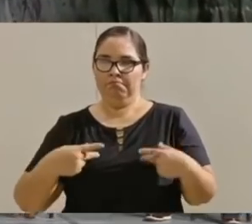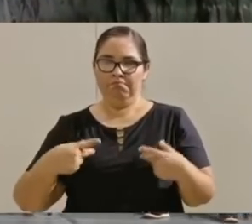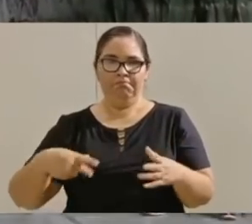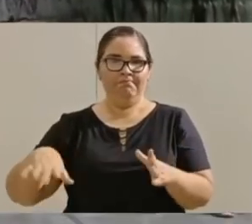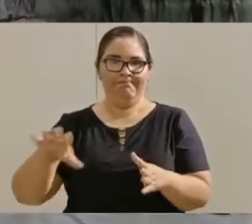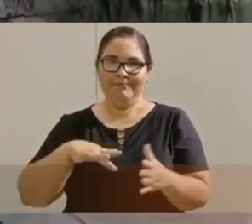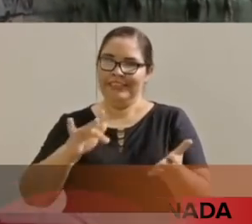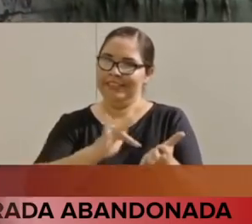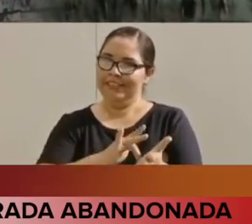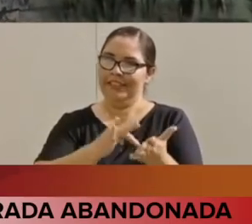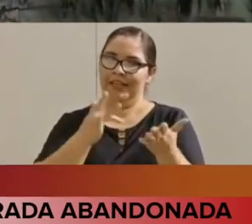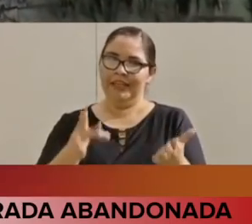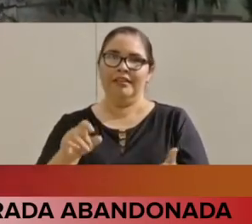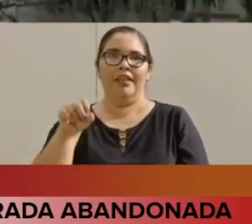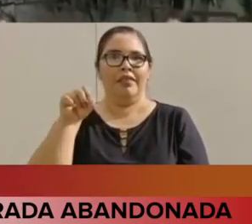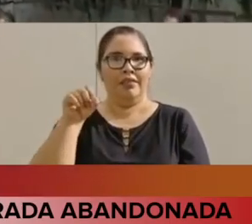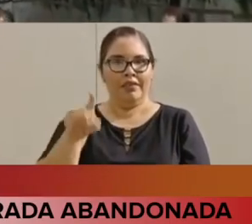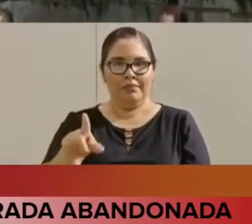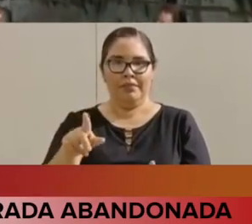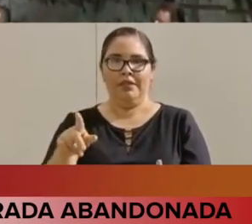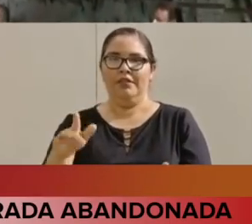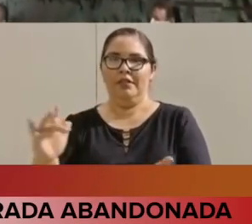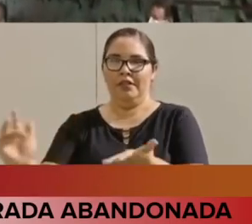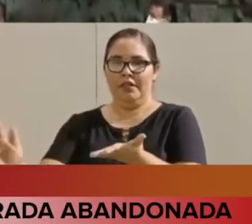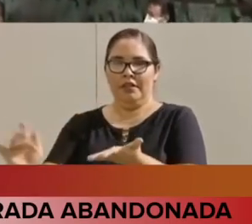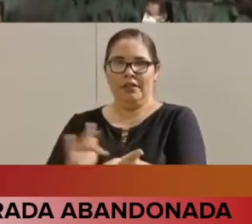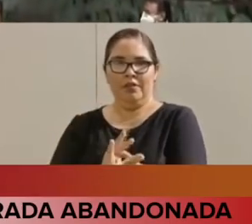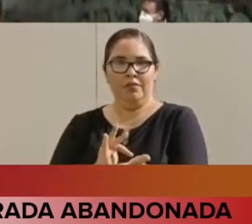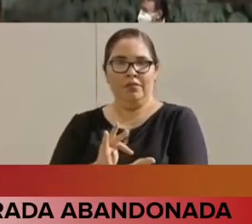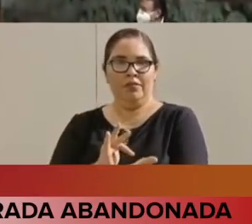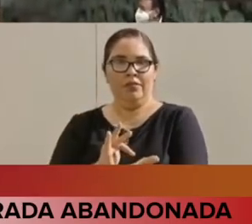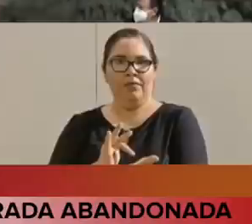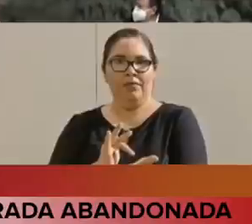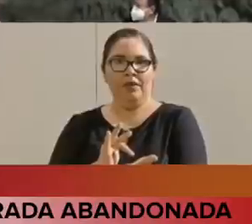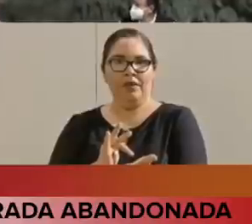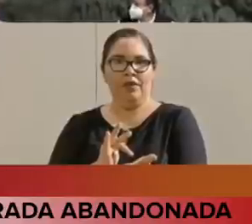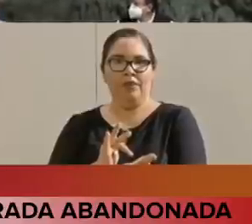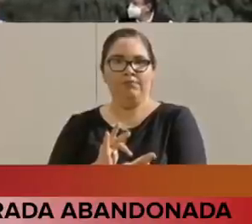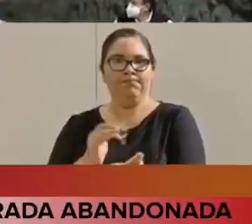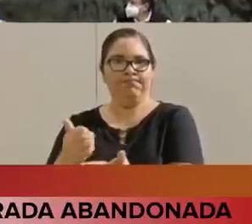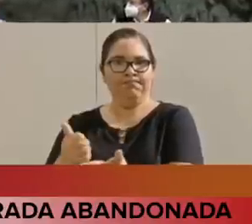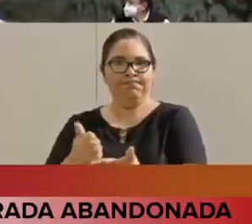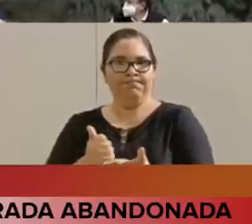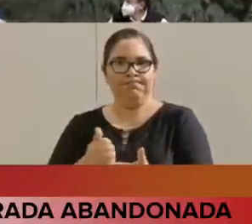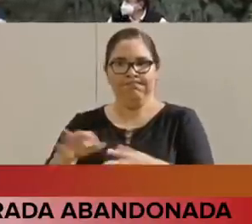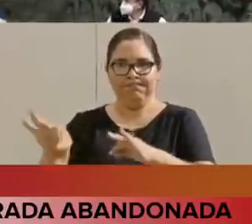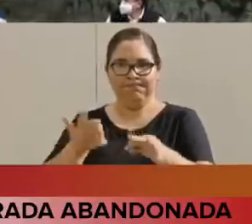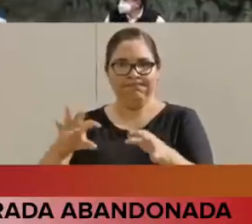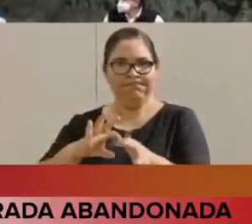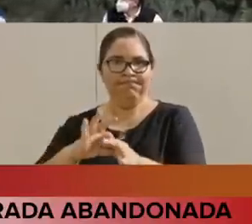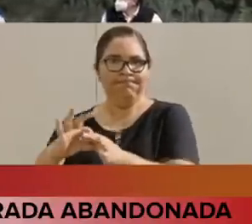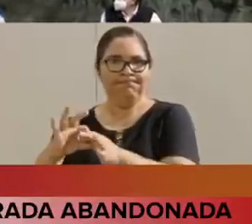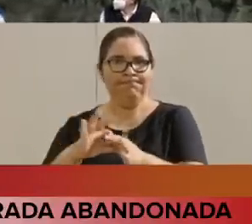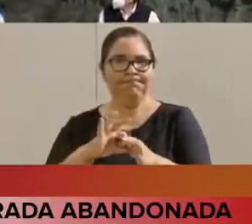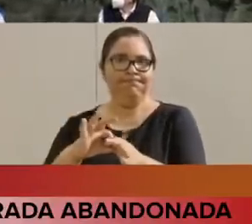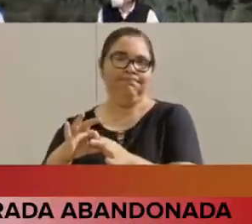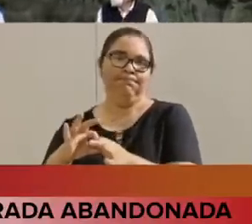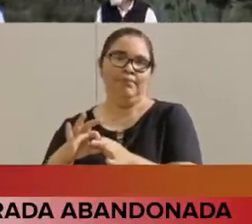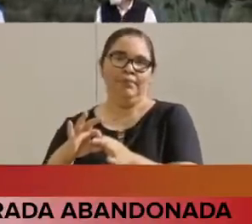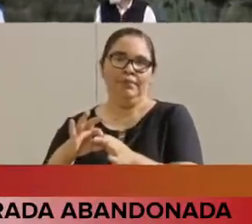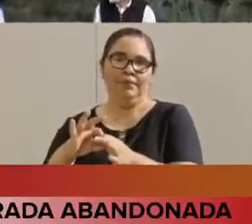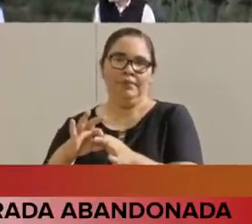Desde luego agradecer mucho el apoyo, la colaboración, el trabajo conjunto